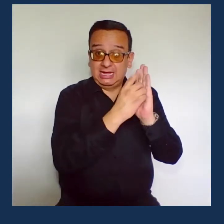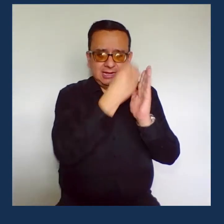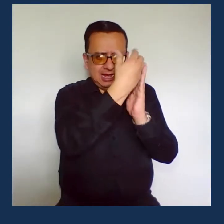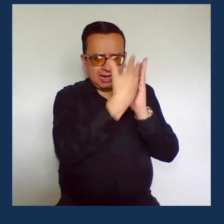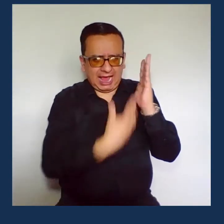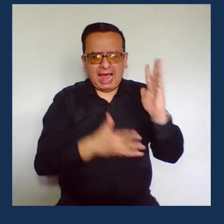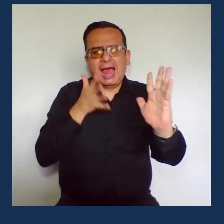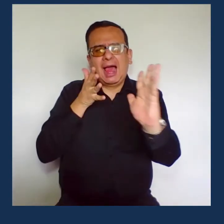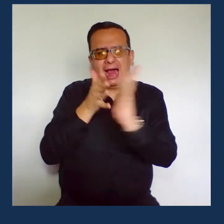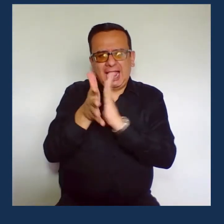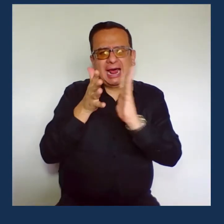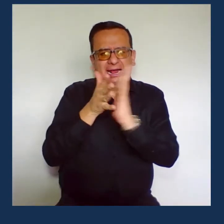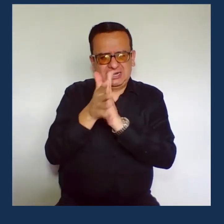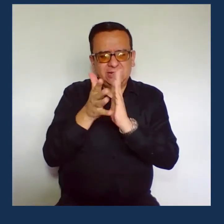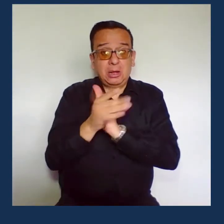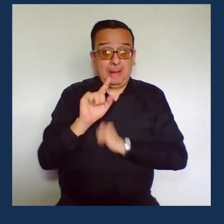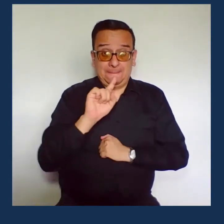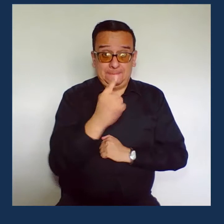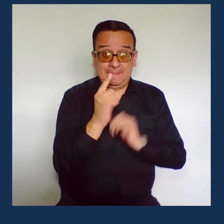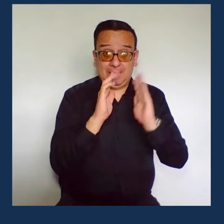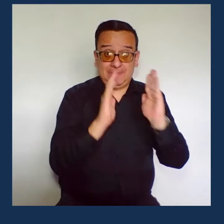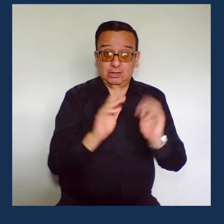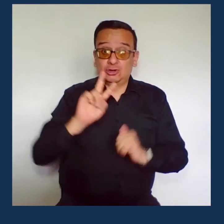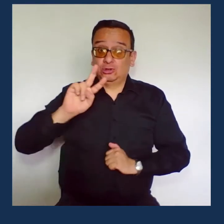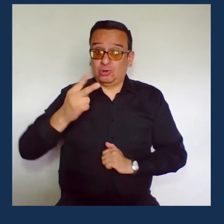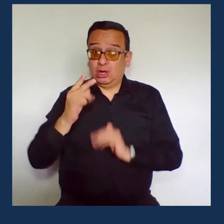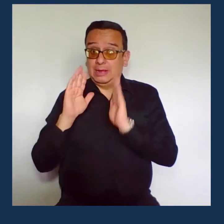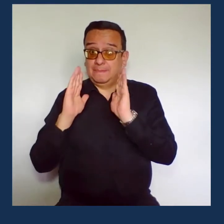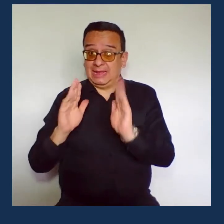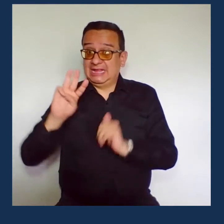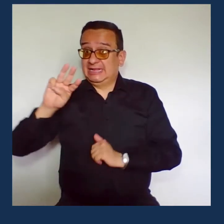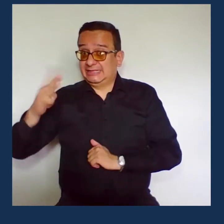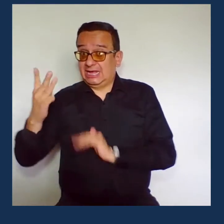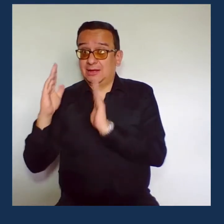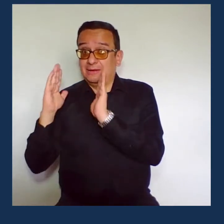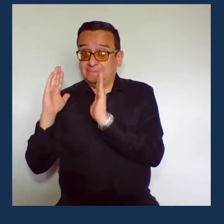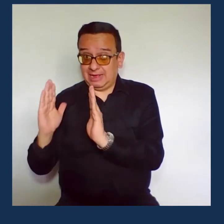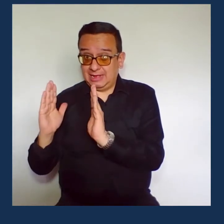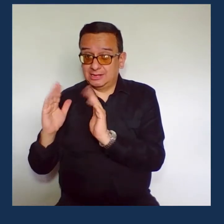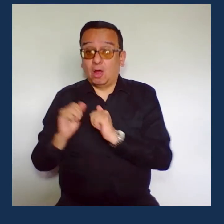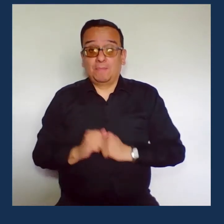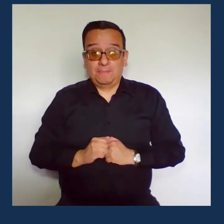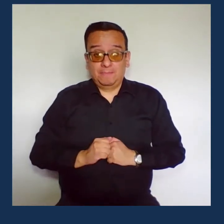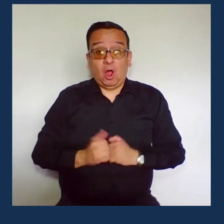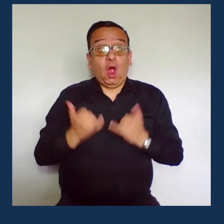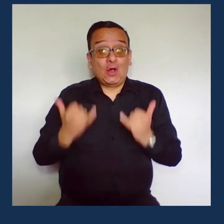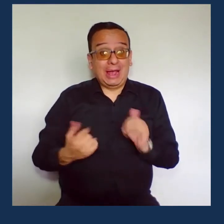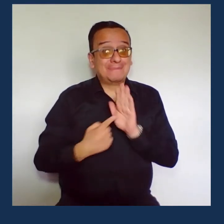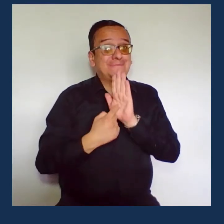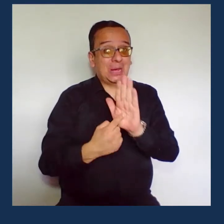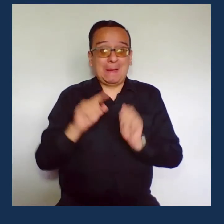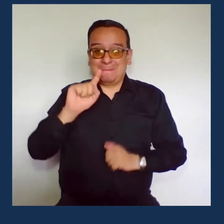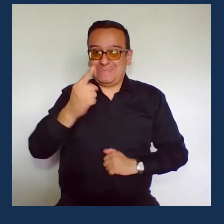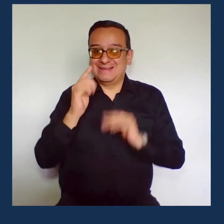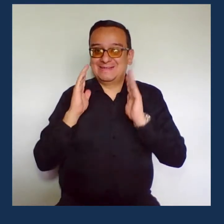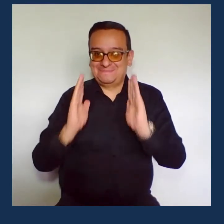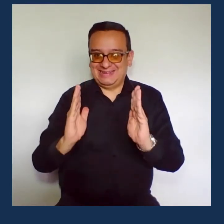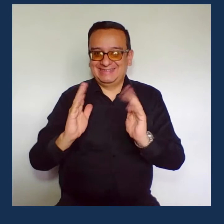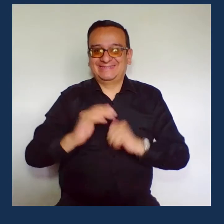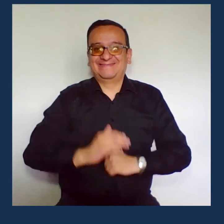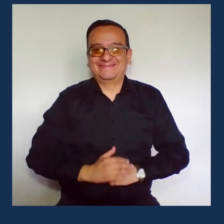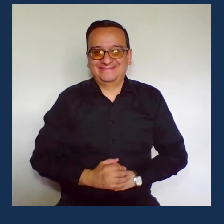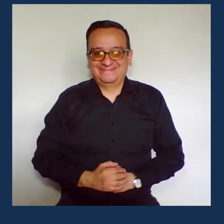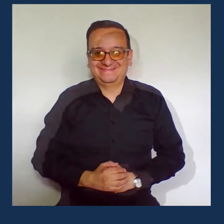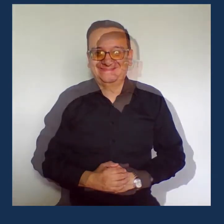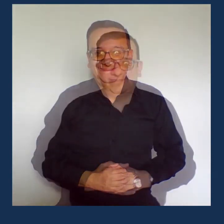Las directrices incluidas en este decreto las vamos a informar en tres partes Este video aborda la primera